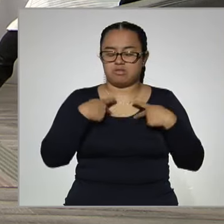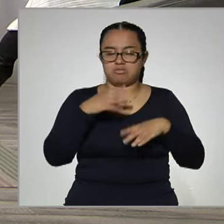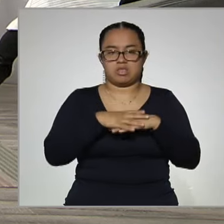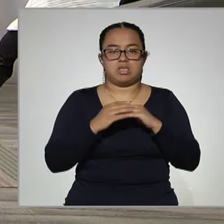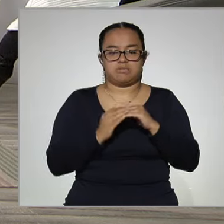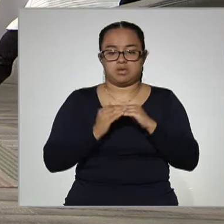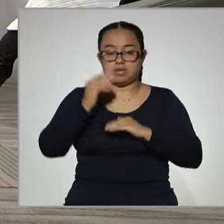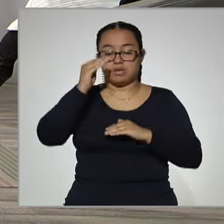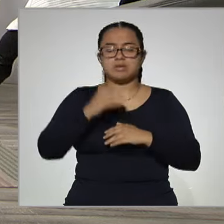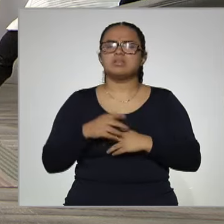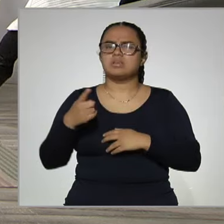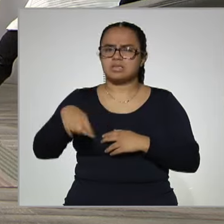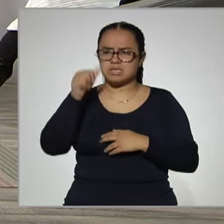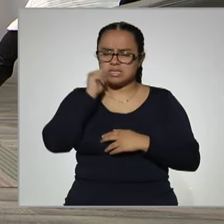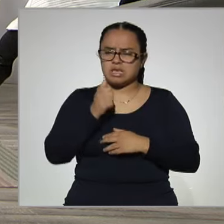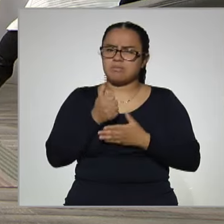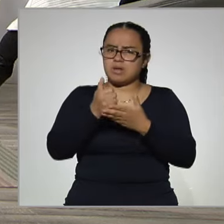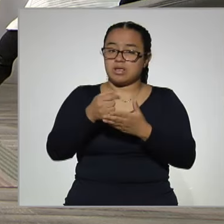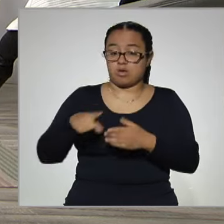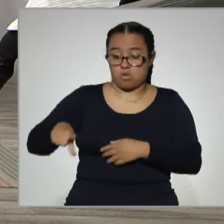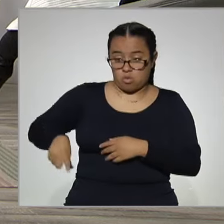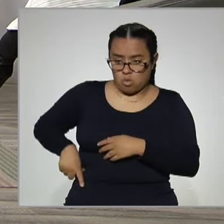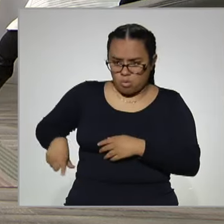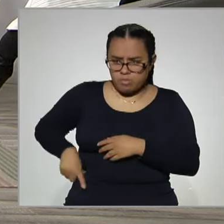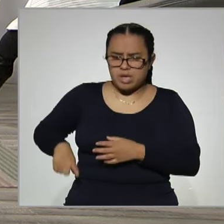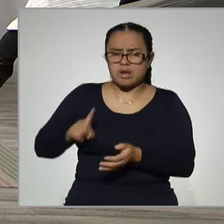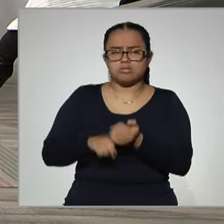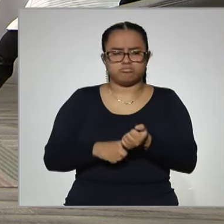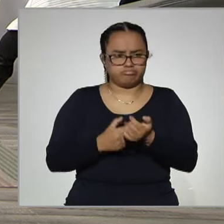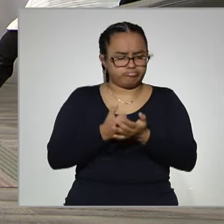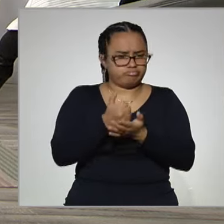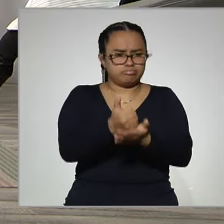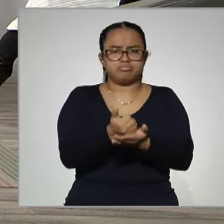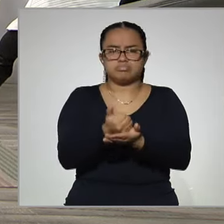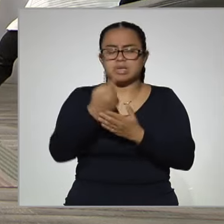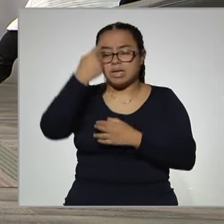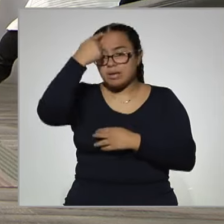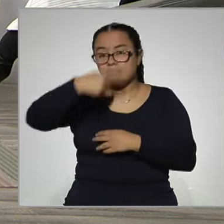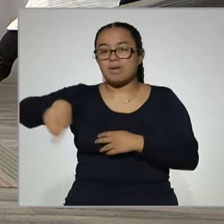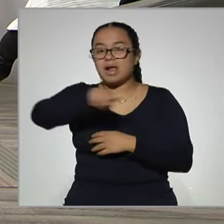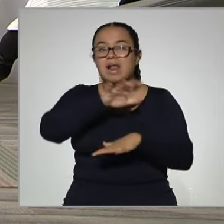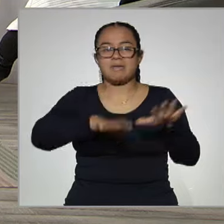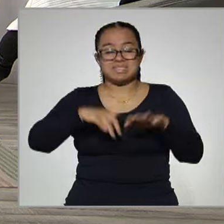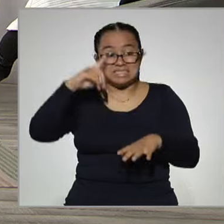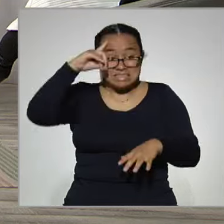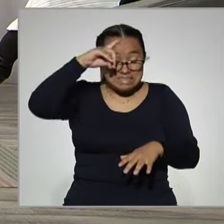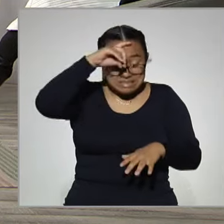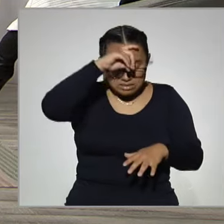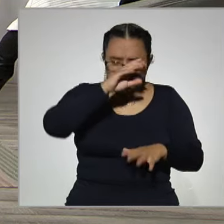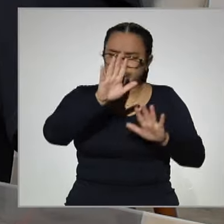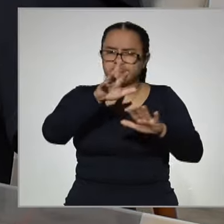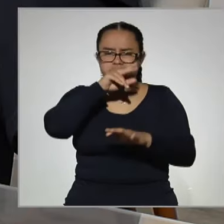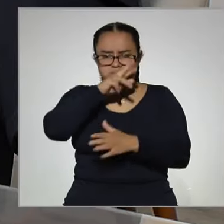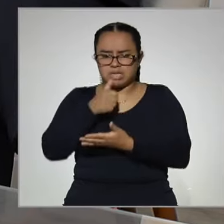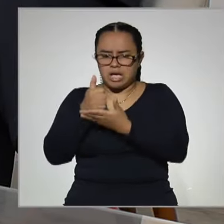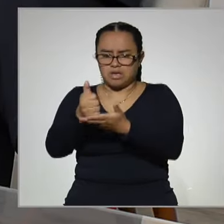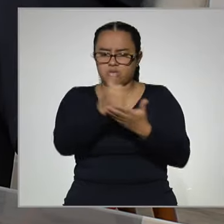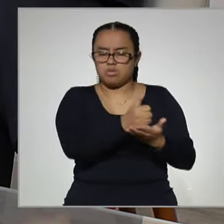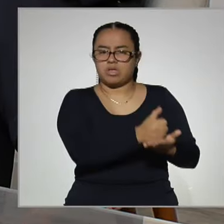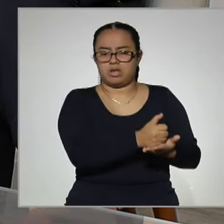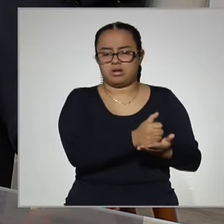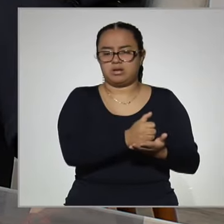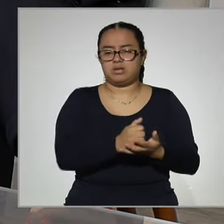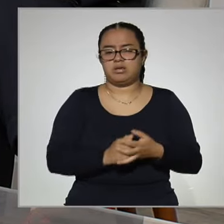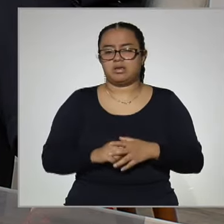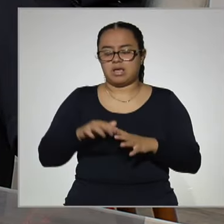siempre hay opciones desde el Estado que buscan abatir esas dificultades que las personas reconocen